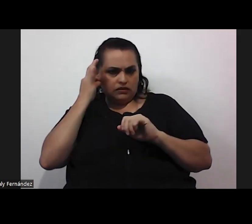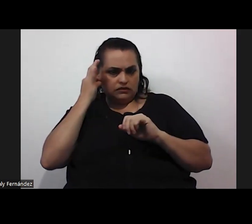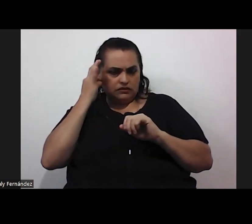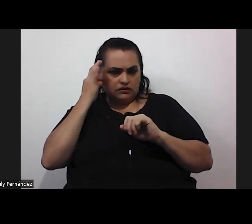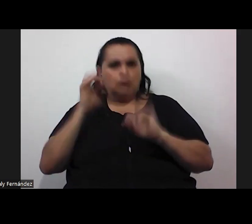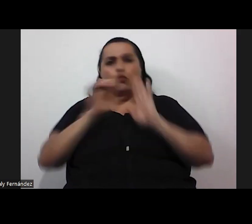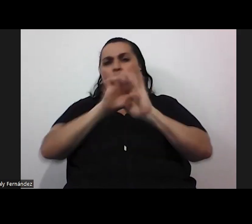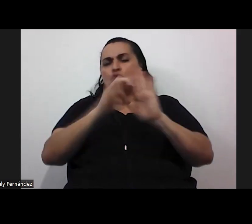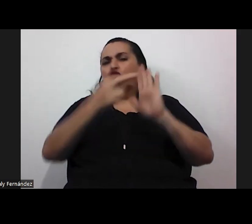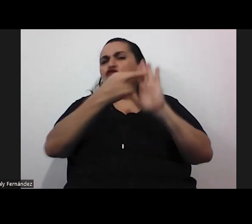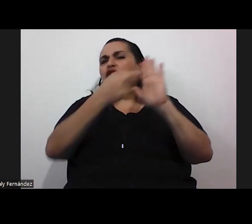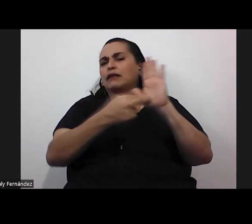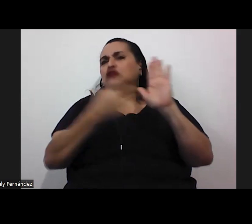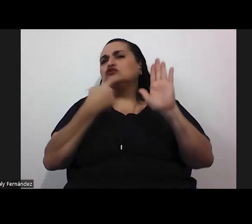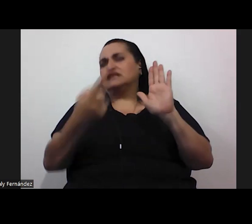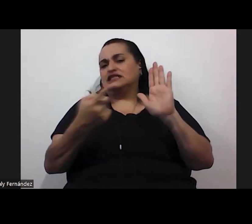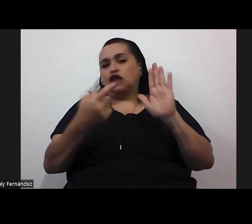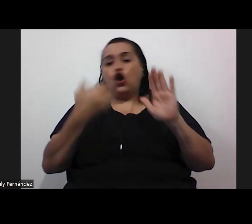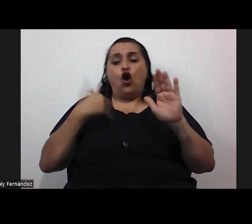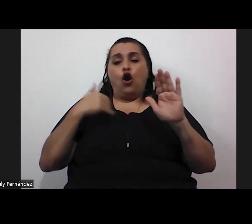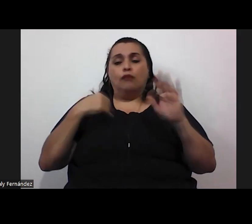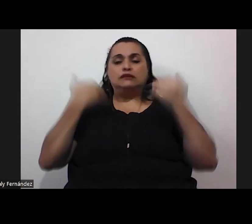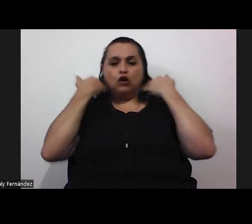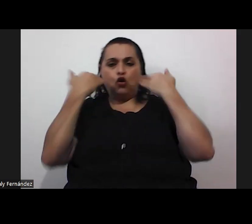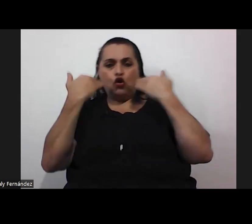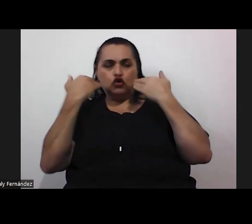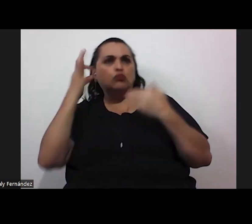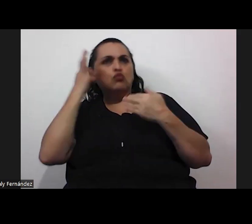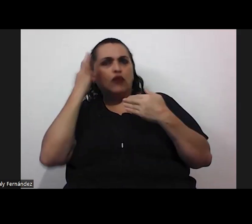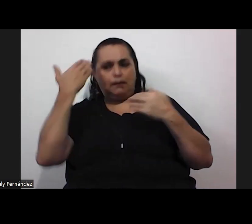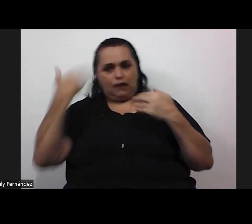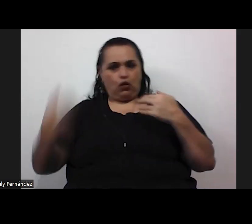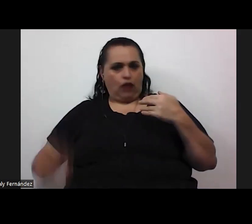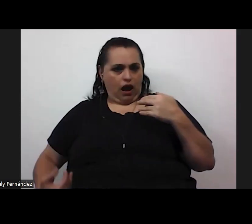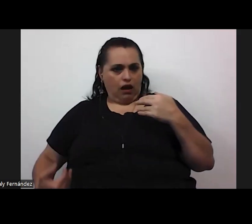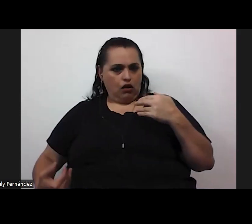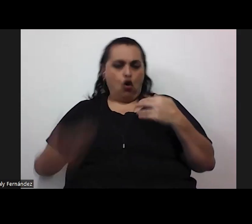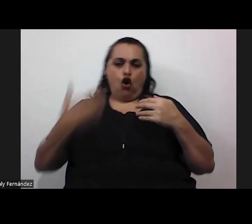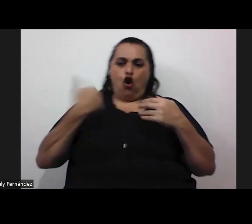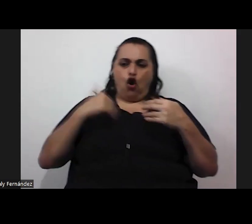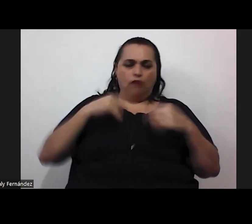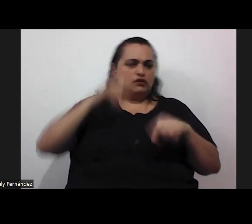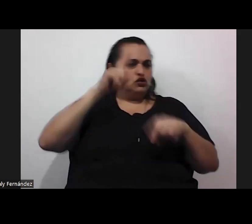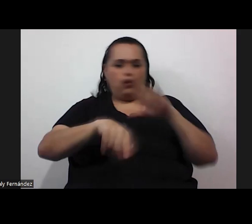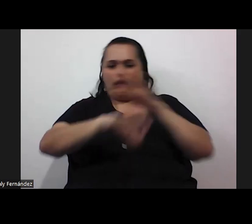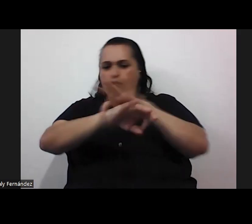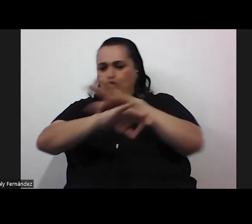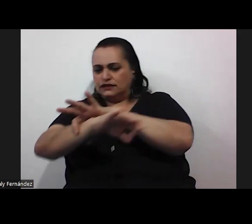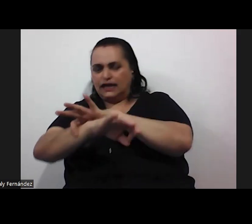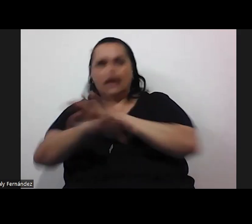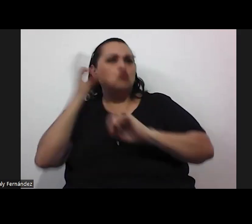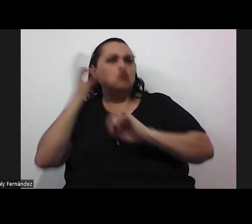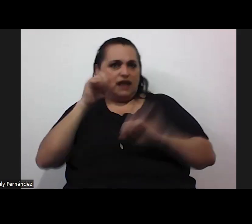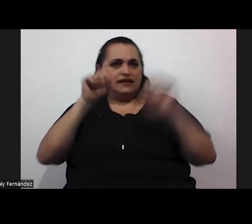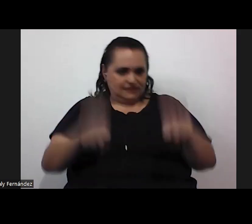reglamentos que dicen a los hombres el pelo corto las mujeres si se les permite el pelo largo hombres no pueden andar pulseras o arete las mujeres si